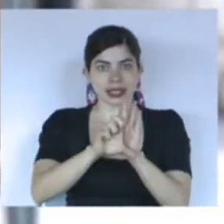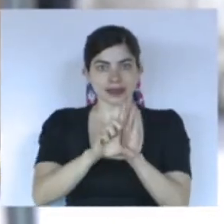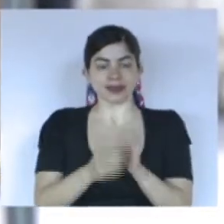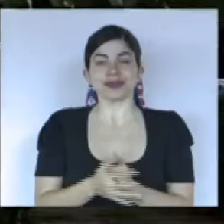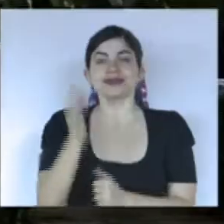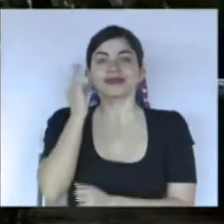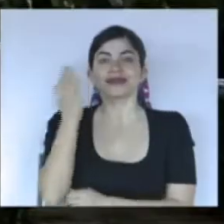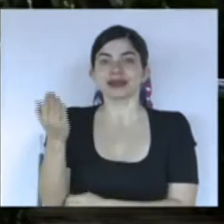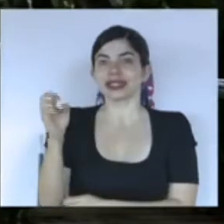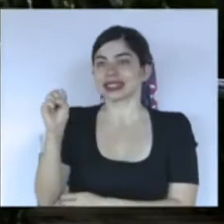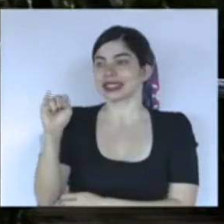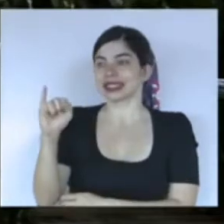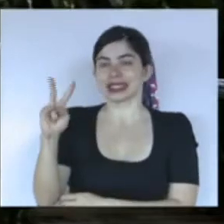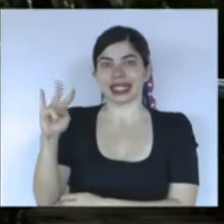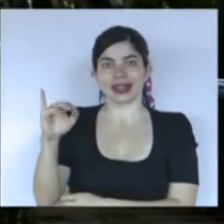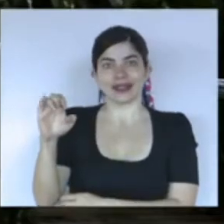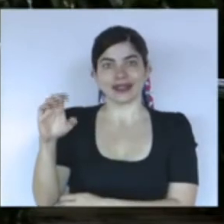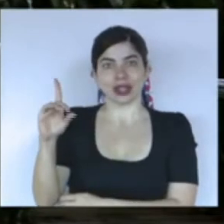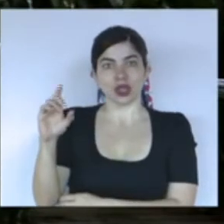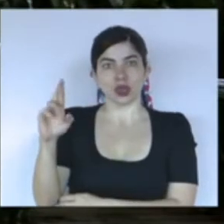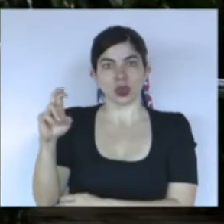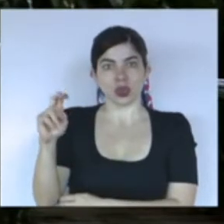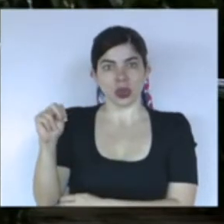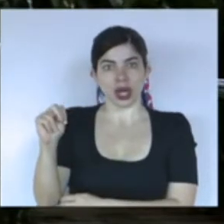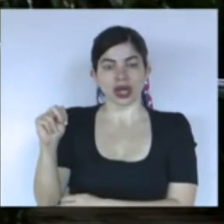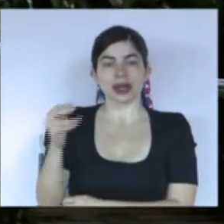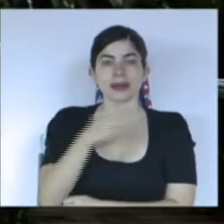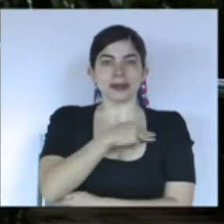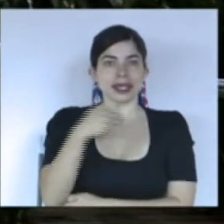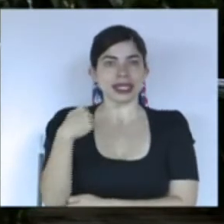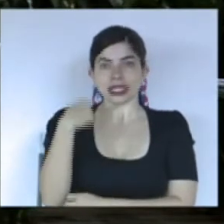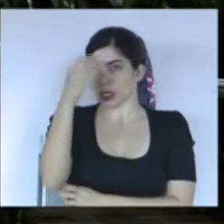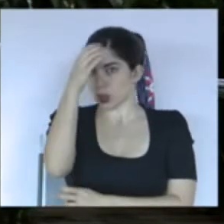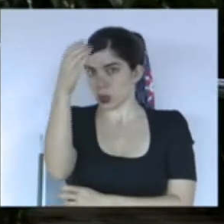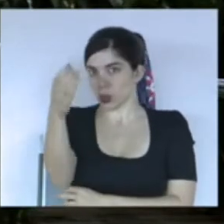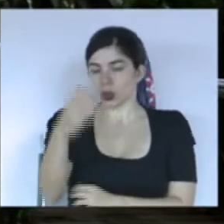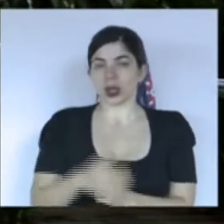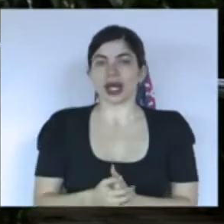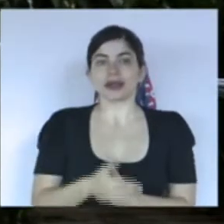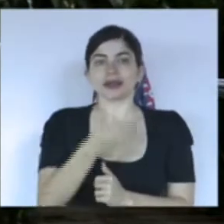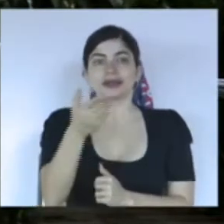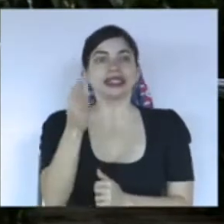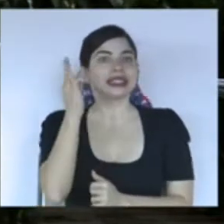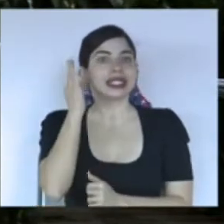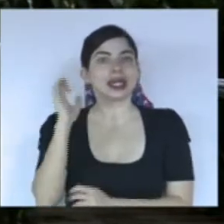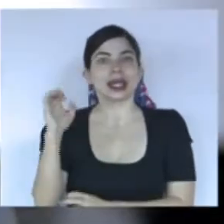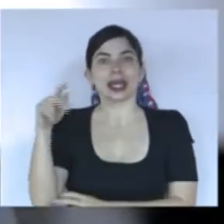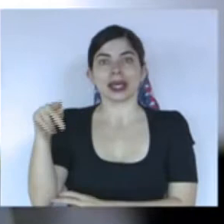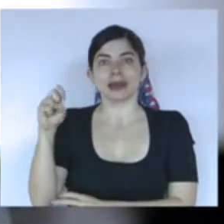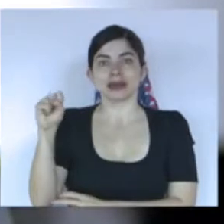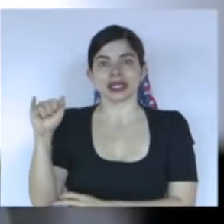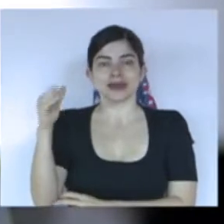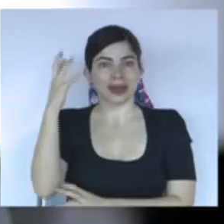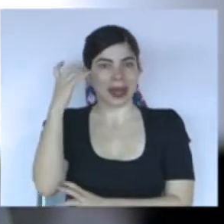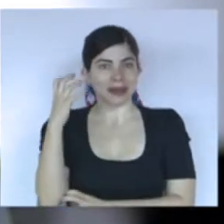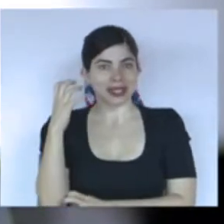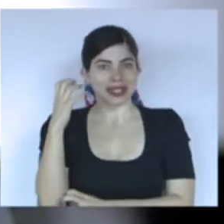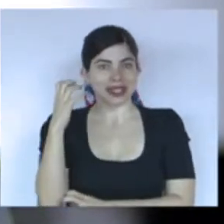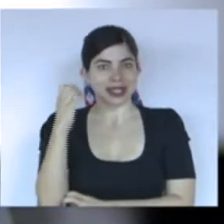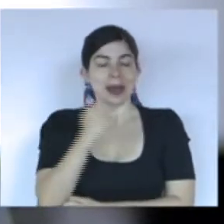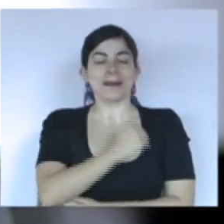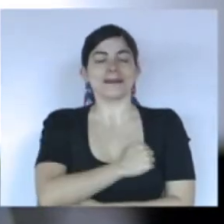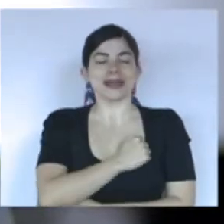señora Silví Durán Salvatierra, ministra de Cultura, señora Epsi Campbell, perdón,